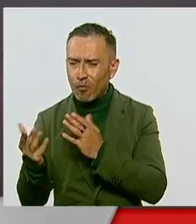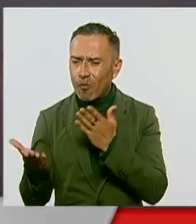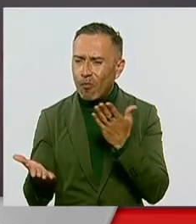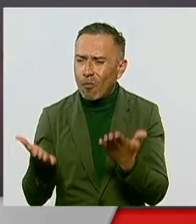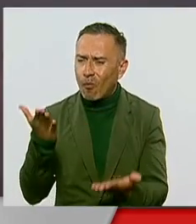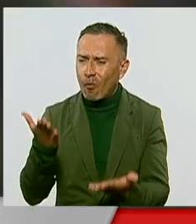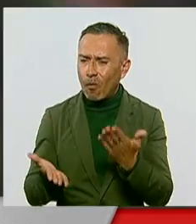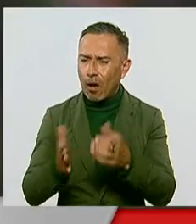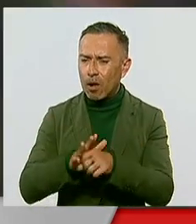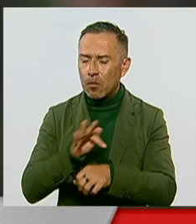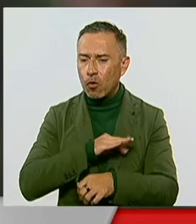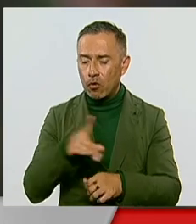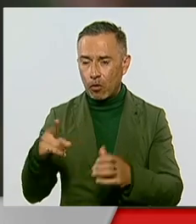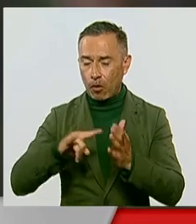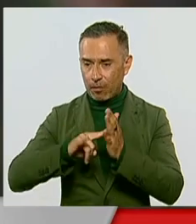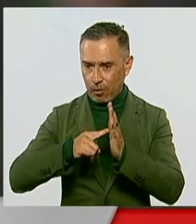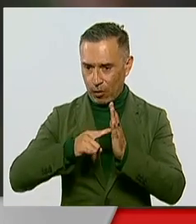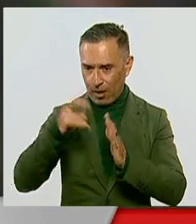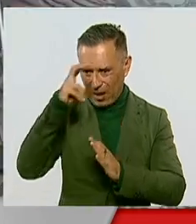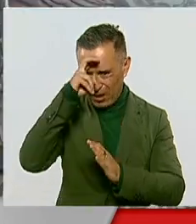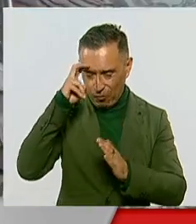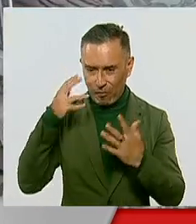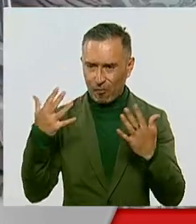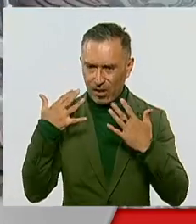ante la eliminación del horario de verano.